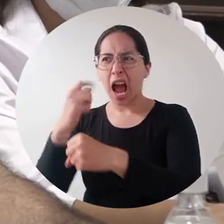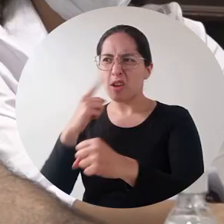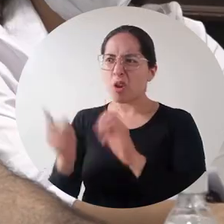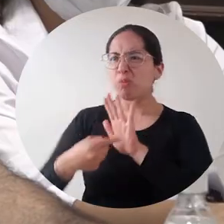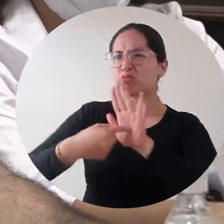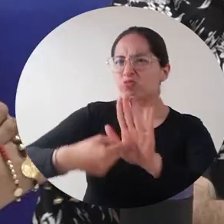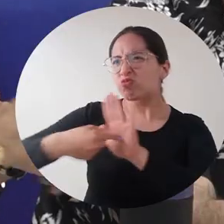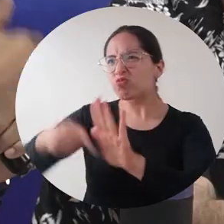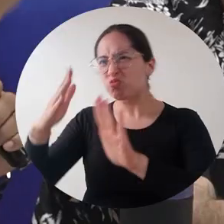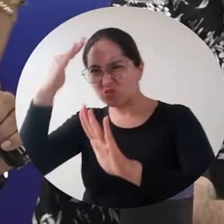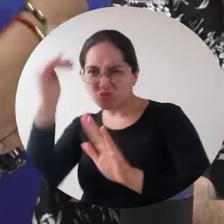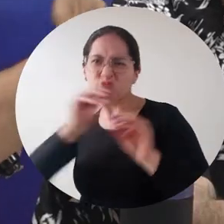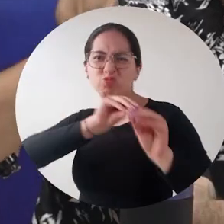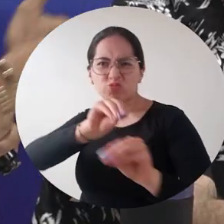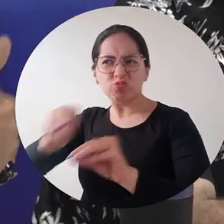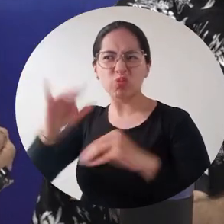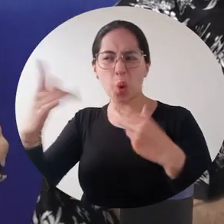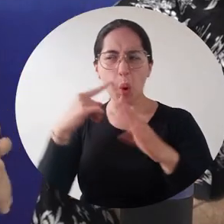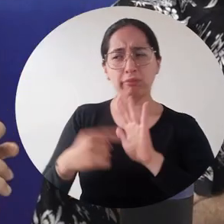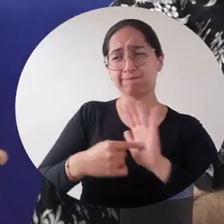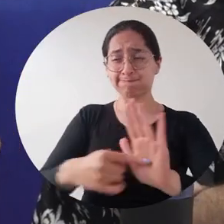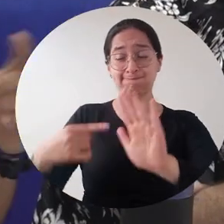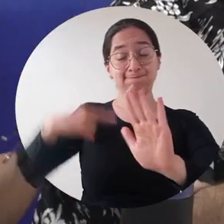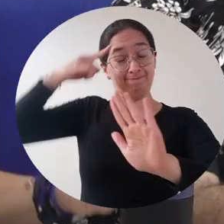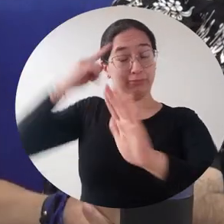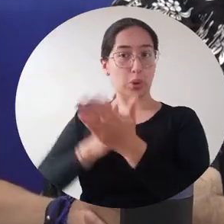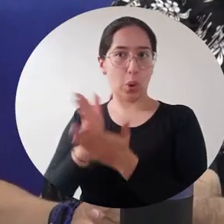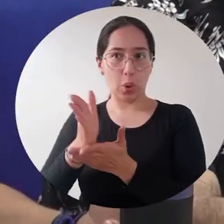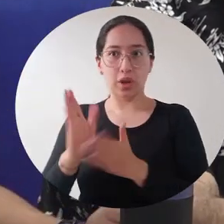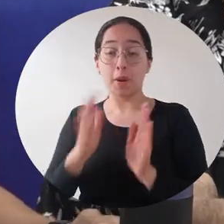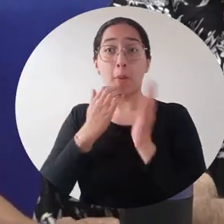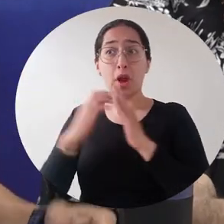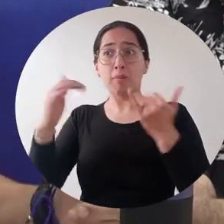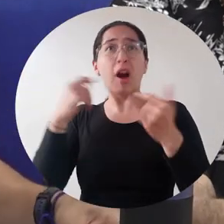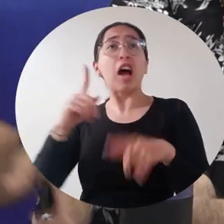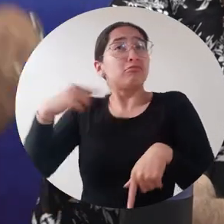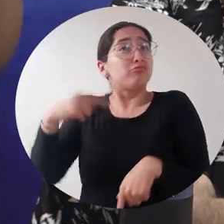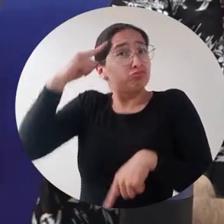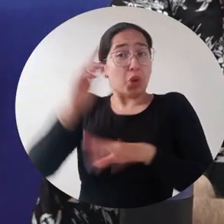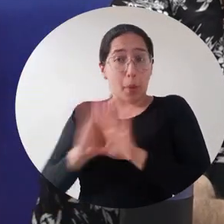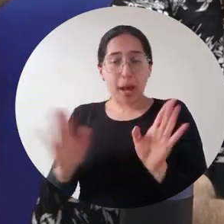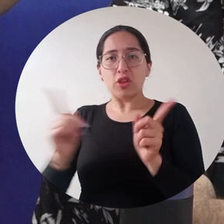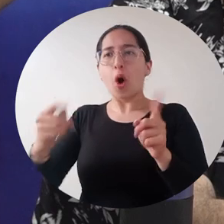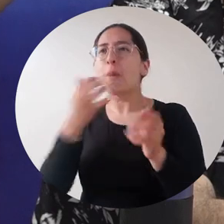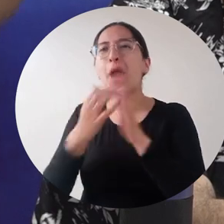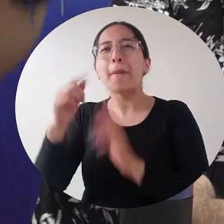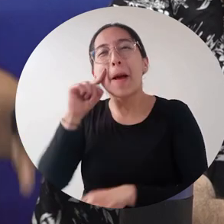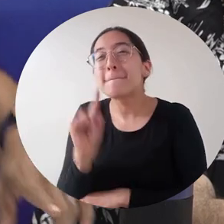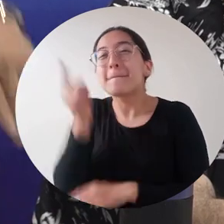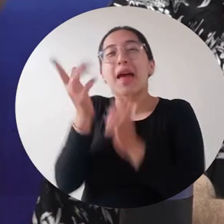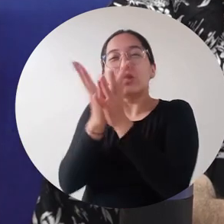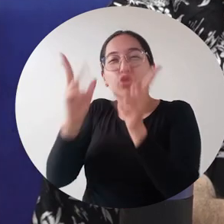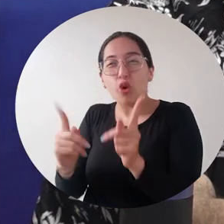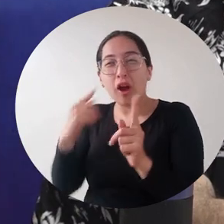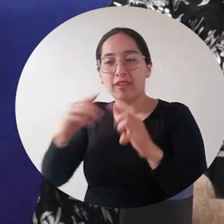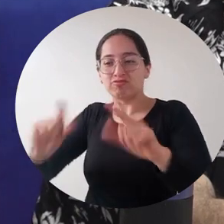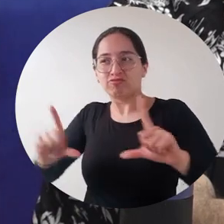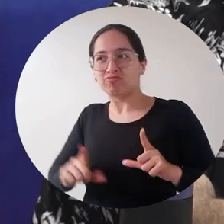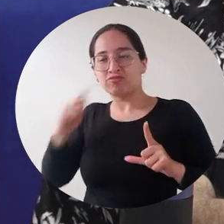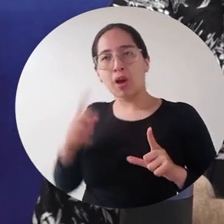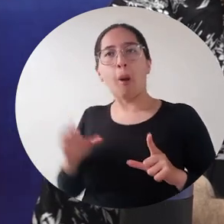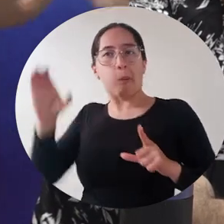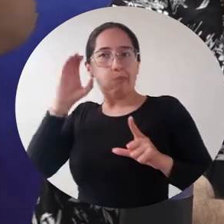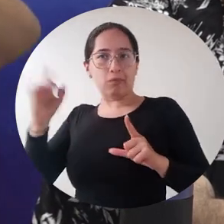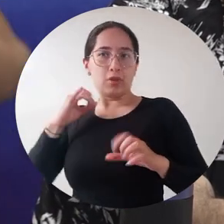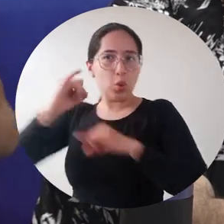todo un país. La historia no es solo de hace 60, es quién fue ese primer estudiante que logró hacer un posgrado en el exterior, cuál fue ese primer profesor,